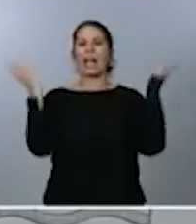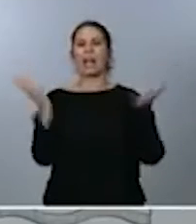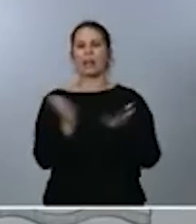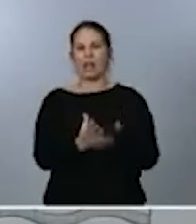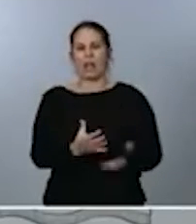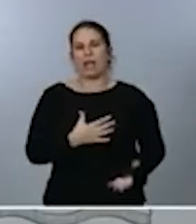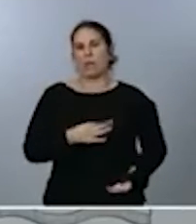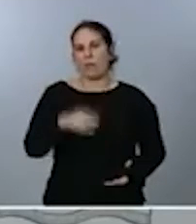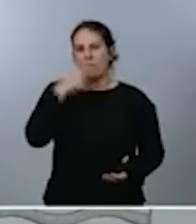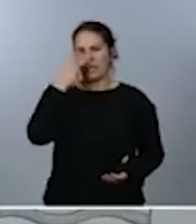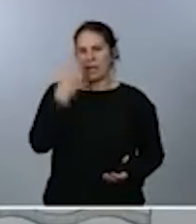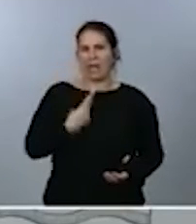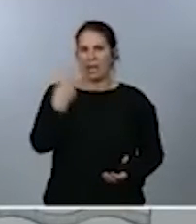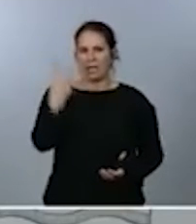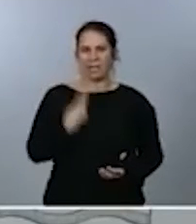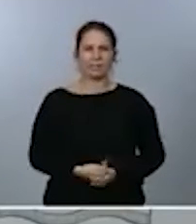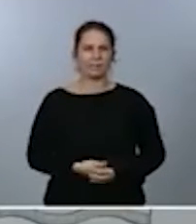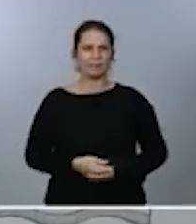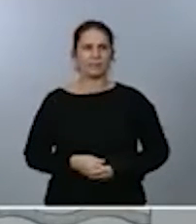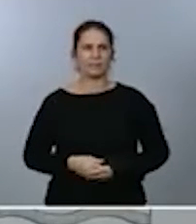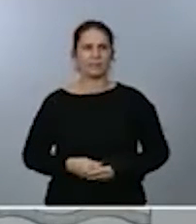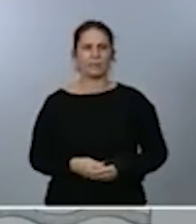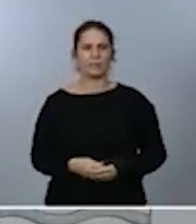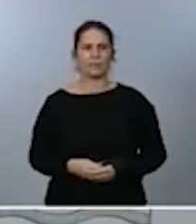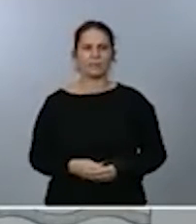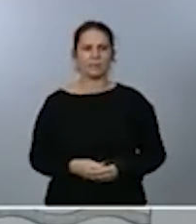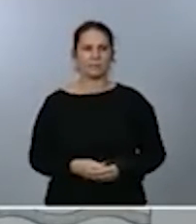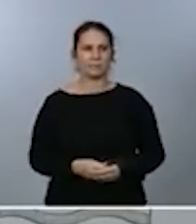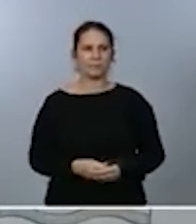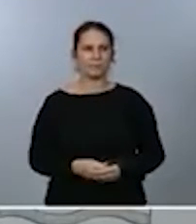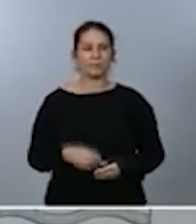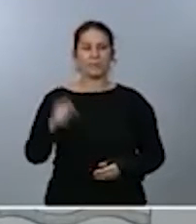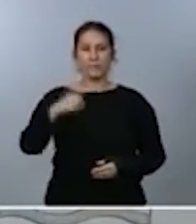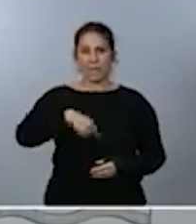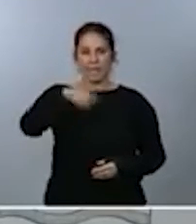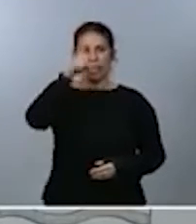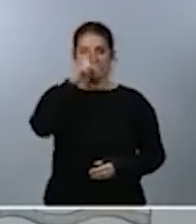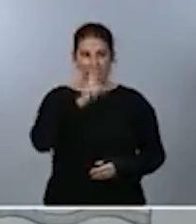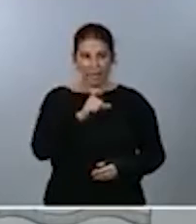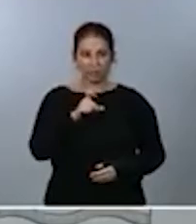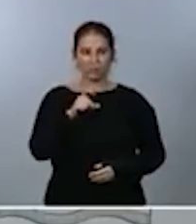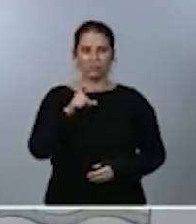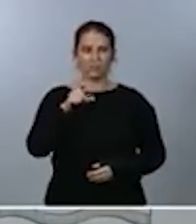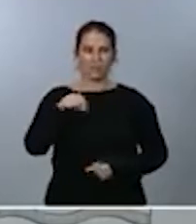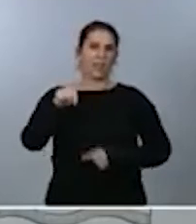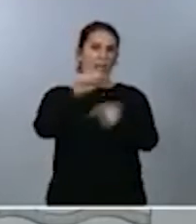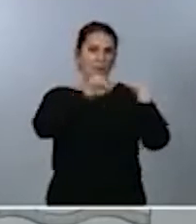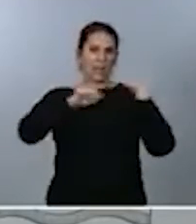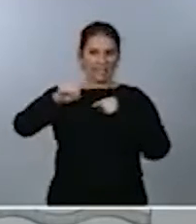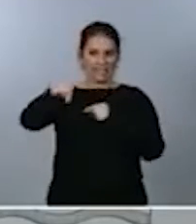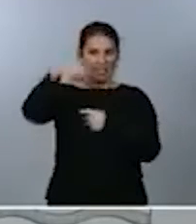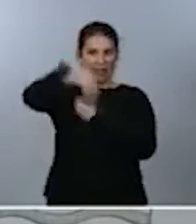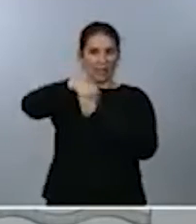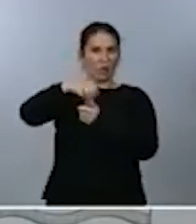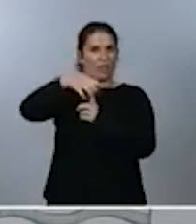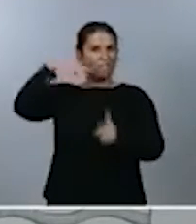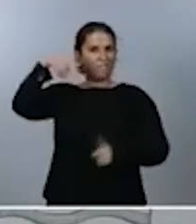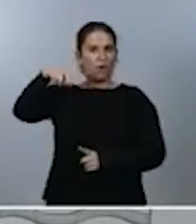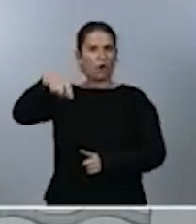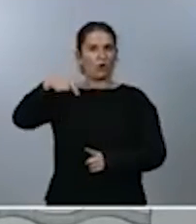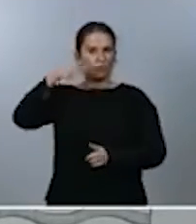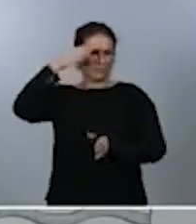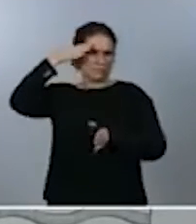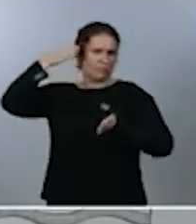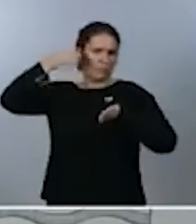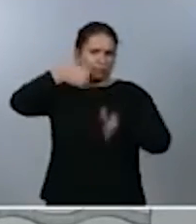mutuo para España y para Italia. Este año, estos debates de este foro se van a centrar, como no podía ser de otra manera, en el